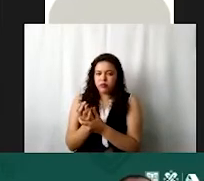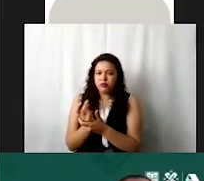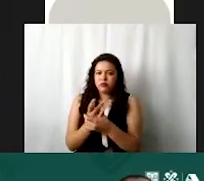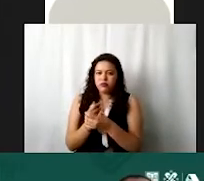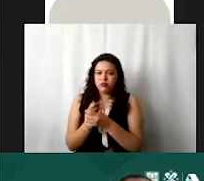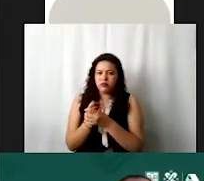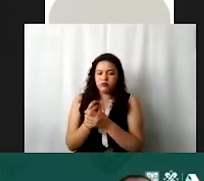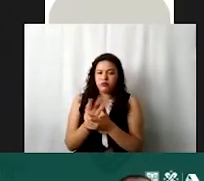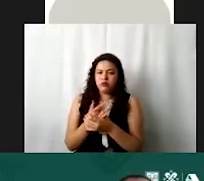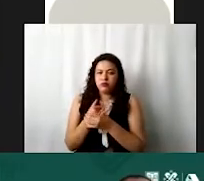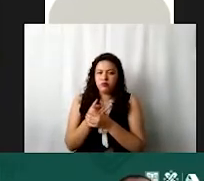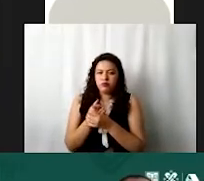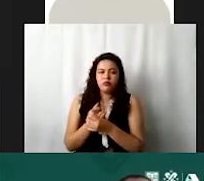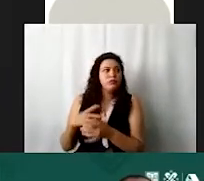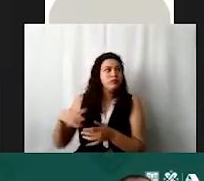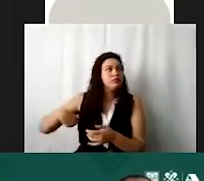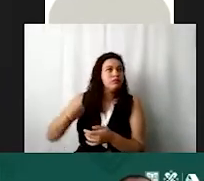y vamos a incluir